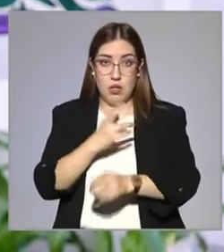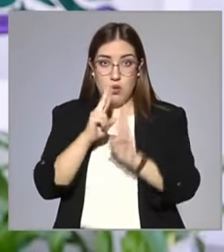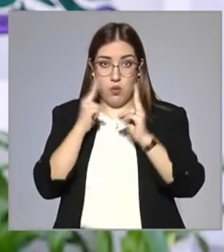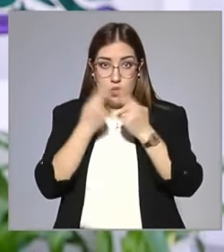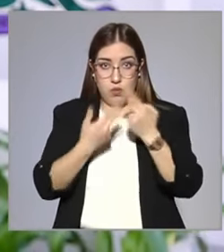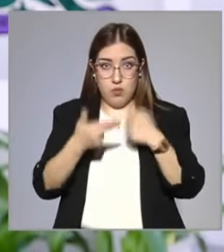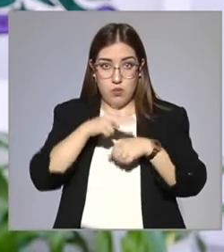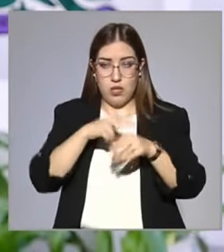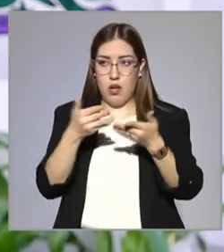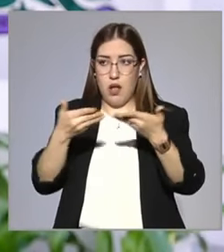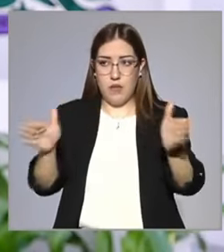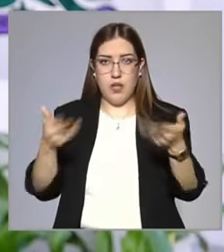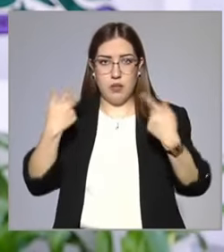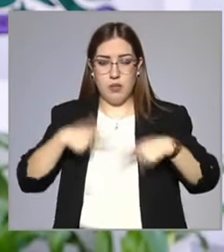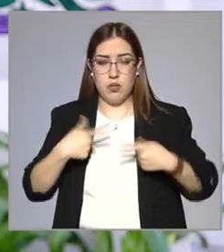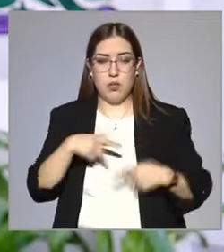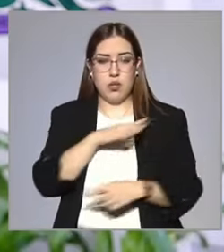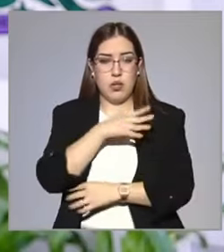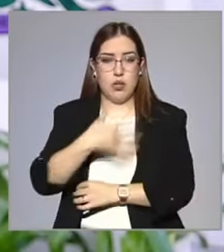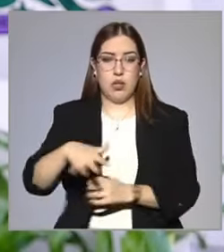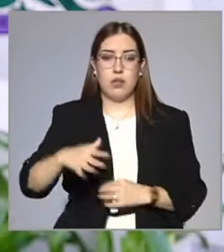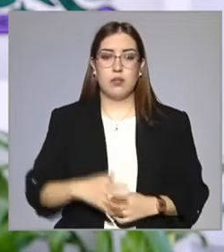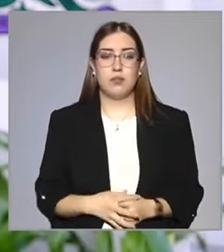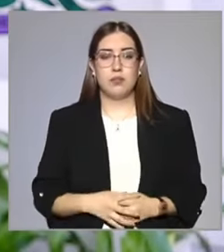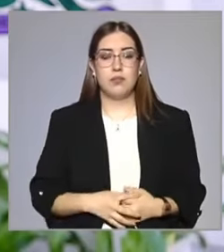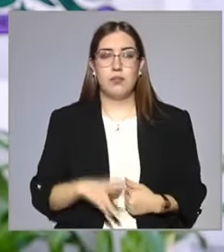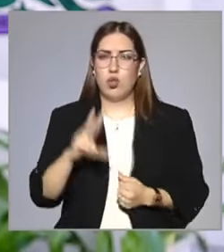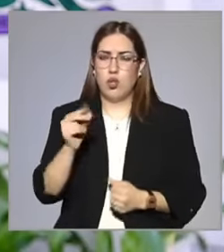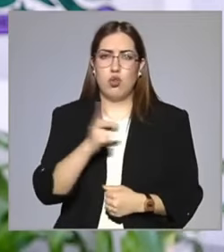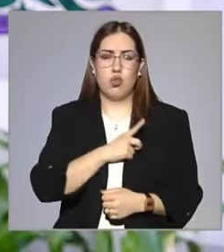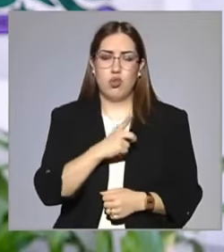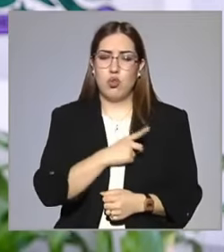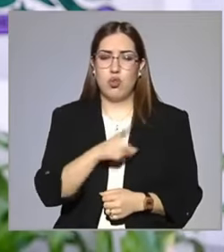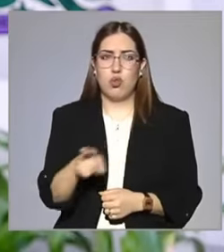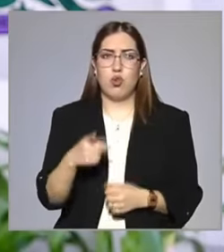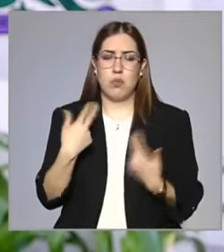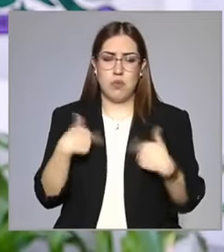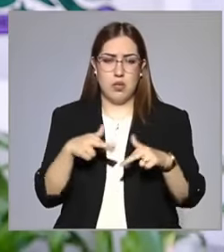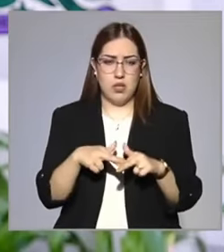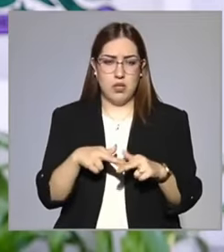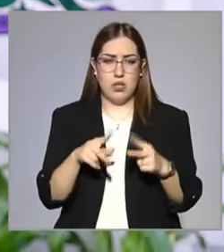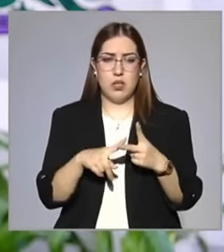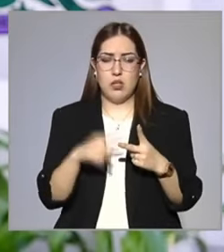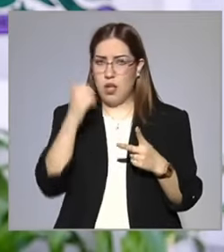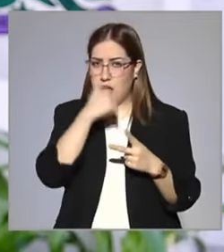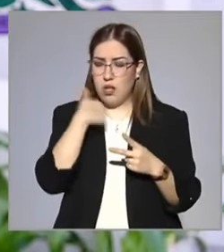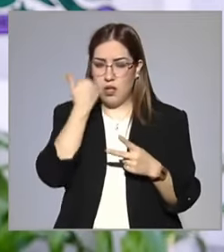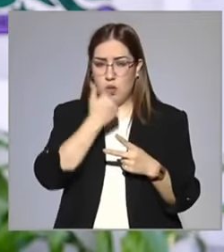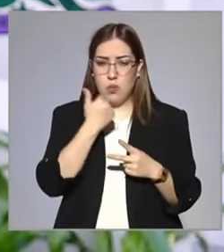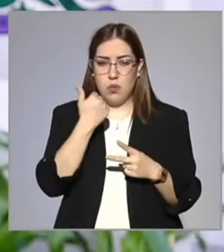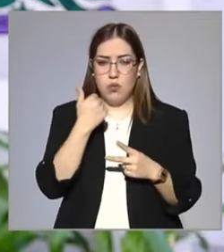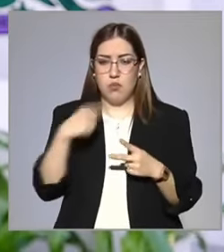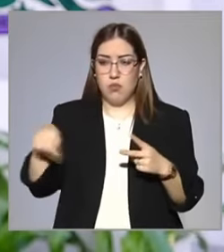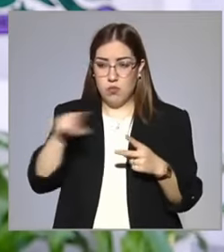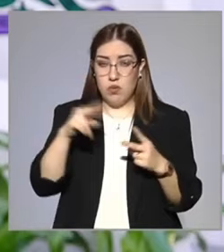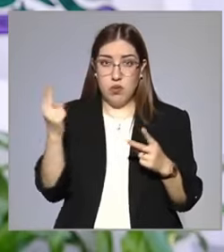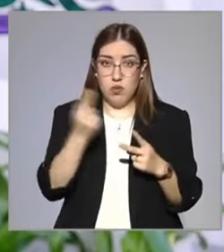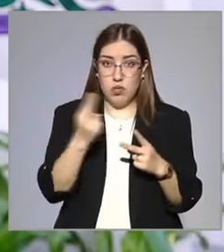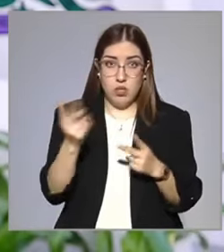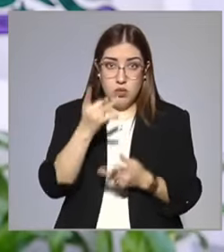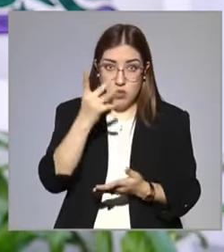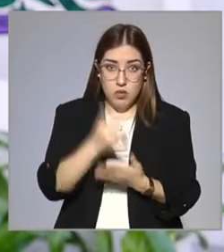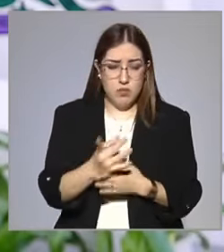público en general. No solamente atendemos a los docentes, a los alumnos, a los trabajadores que necesitan la atención,